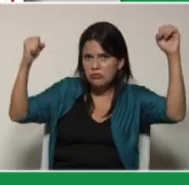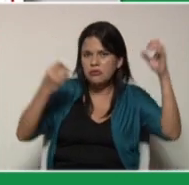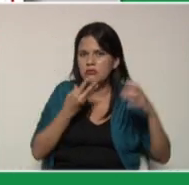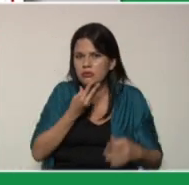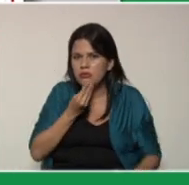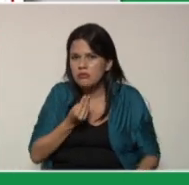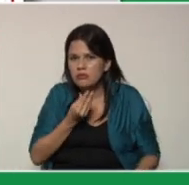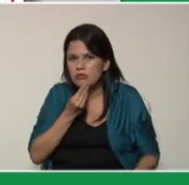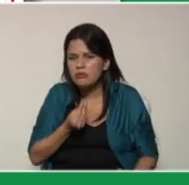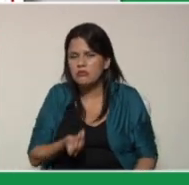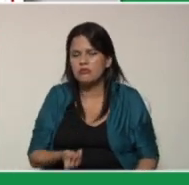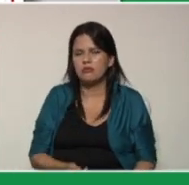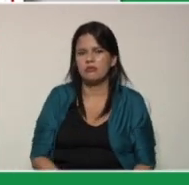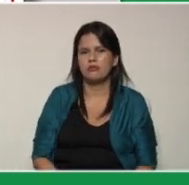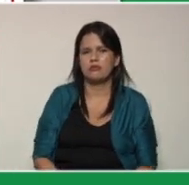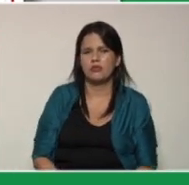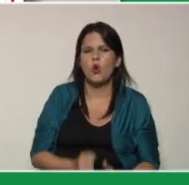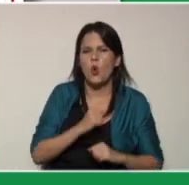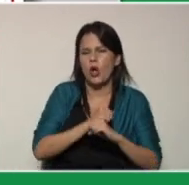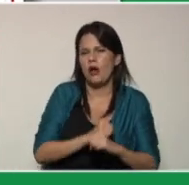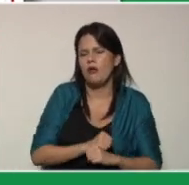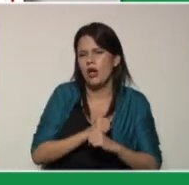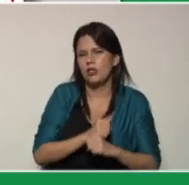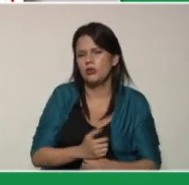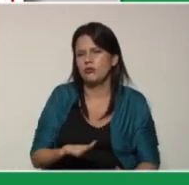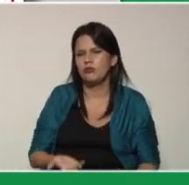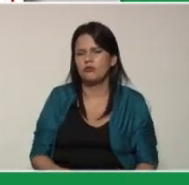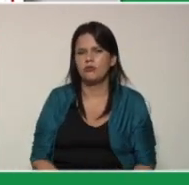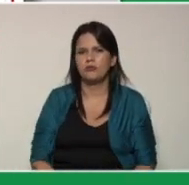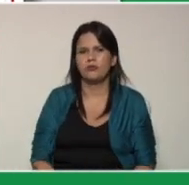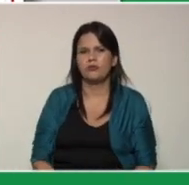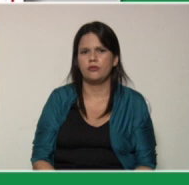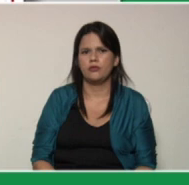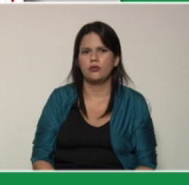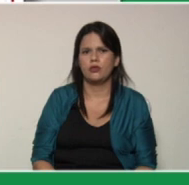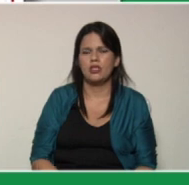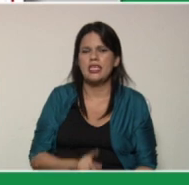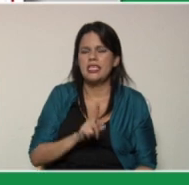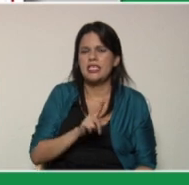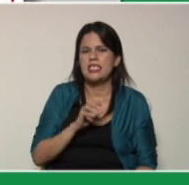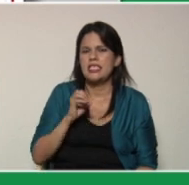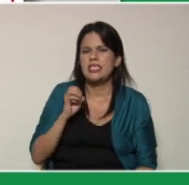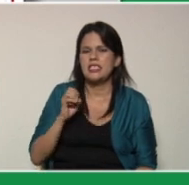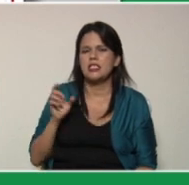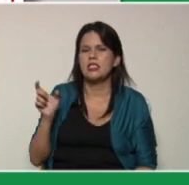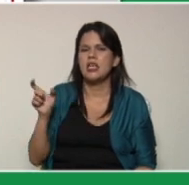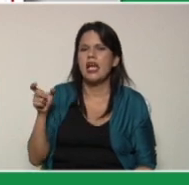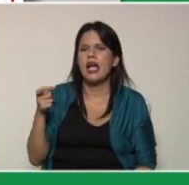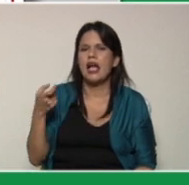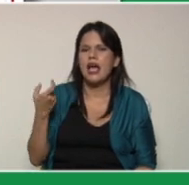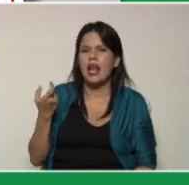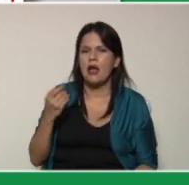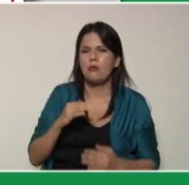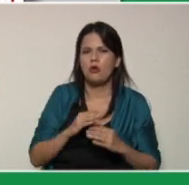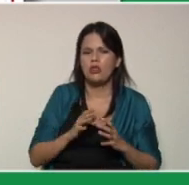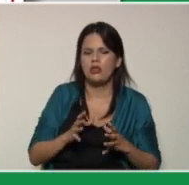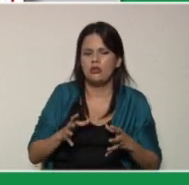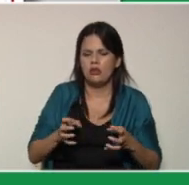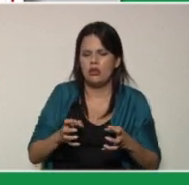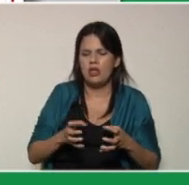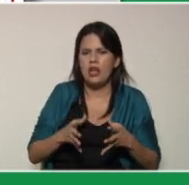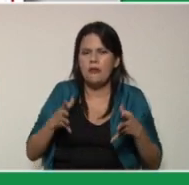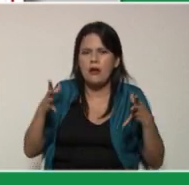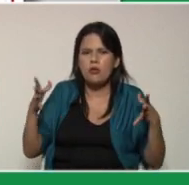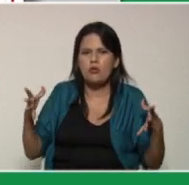ovejos burros o caballos de algún animal cien gramos de levadura granulada un